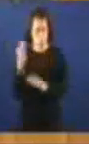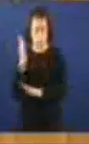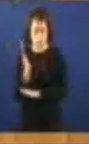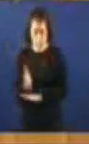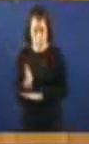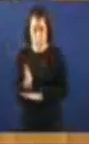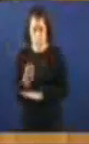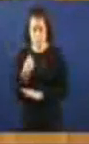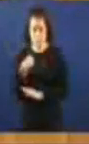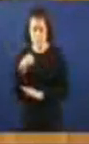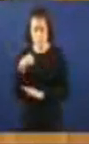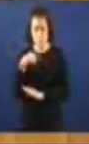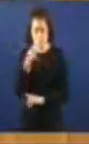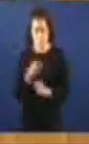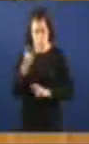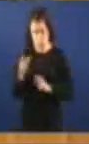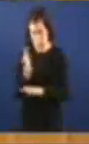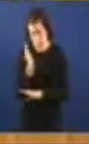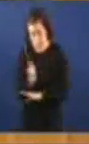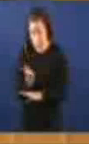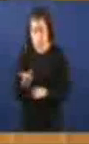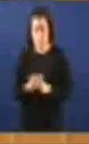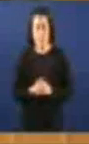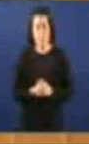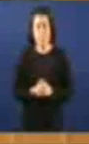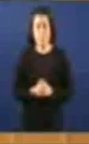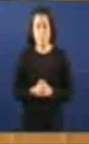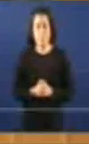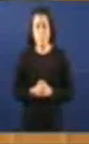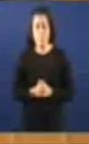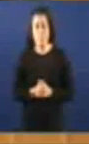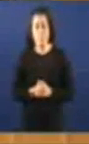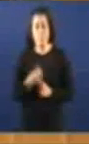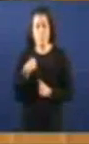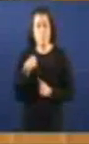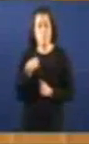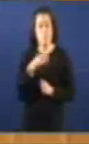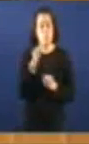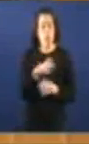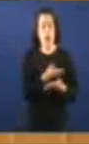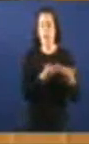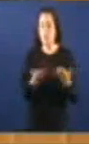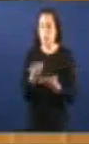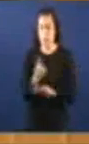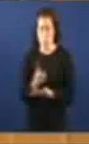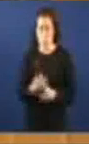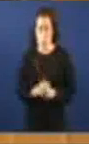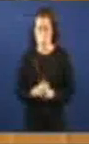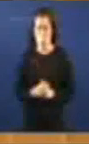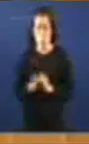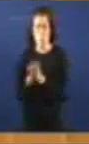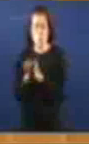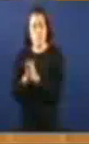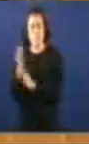universo No sentido estatístico Pois Non son investidores O compañero